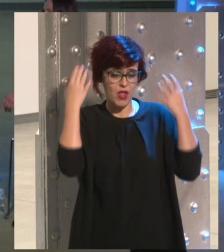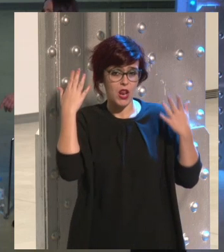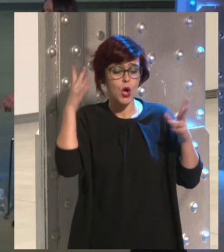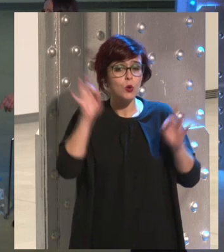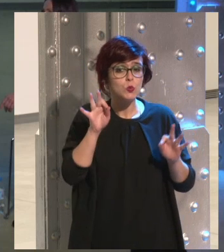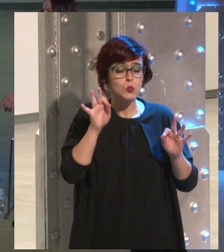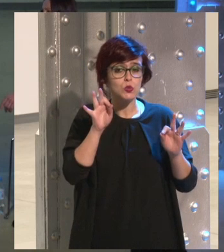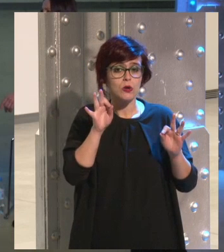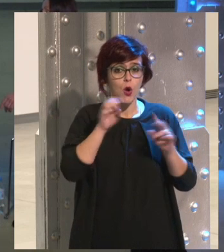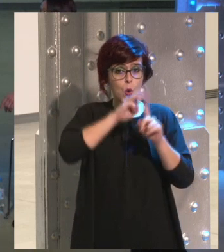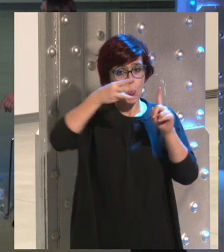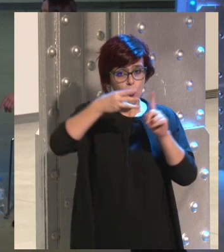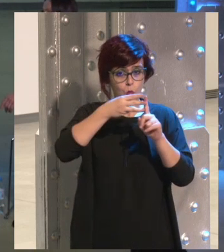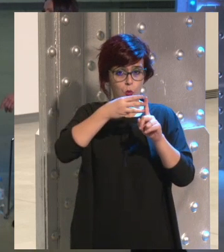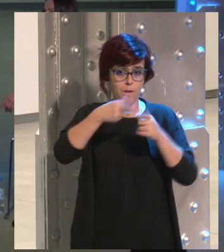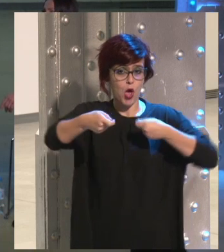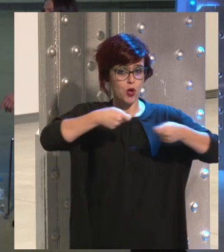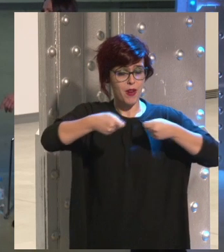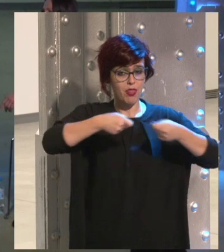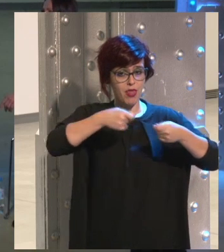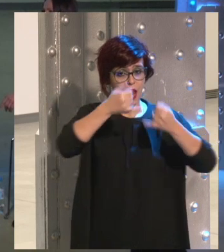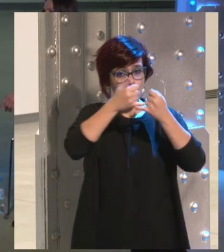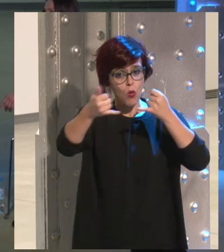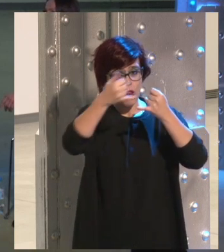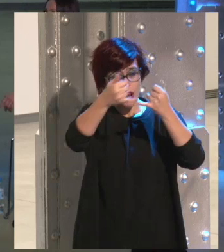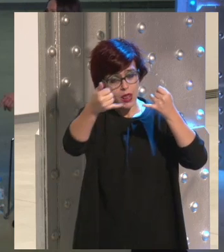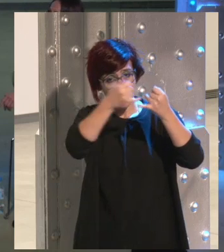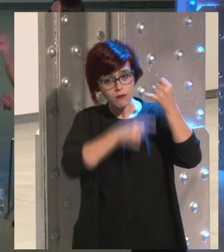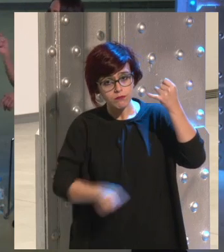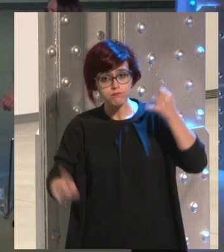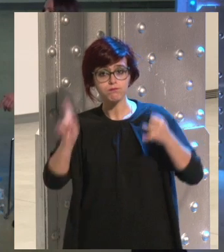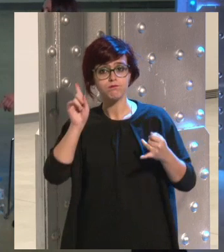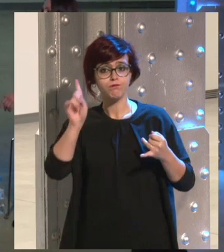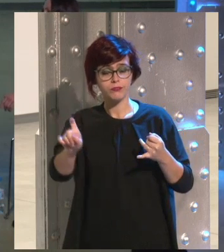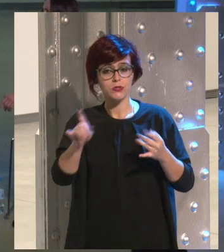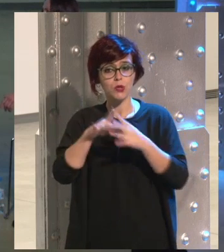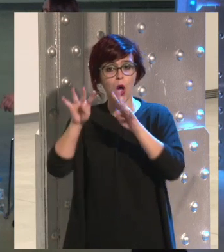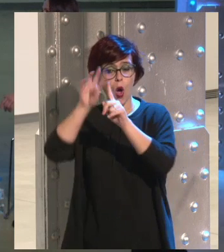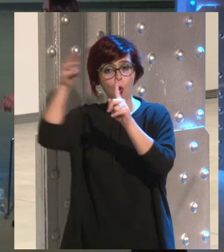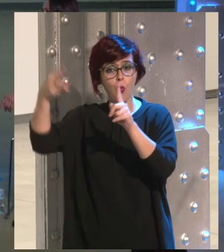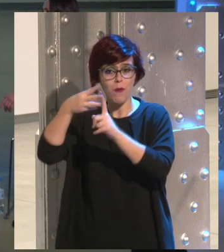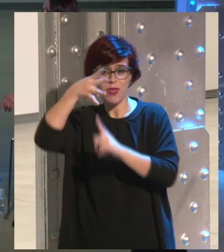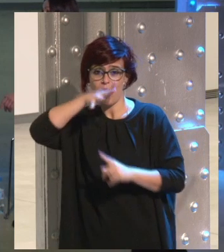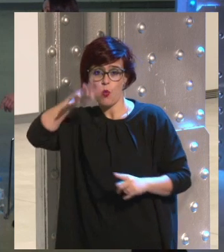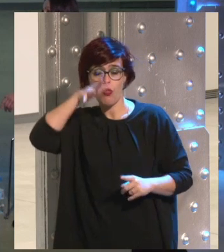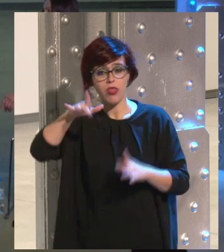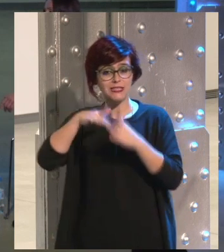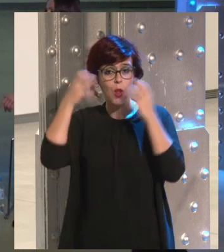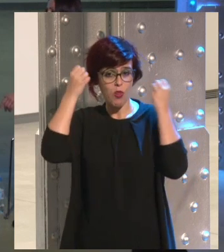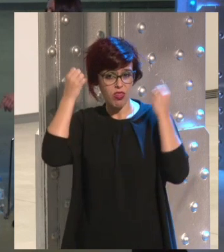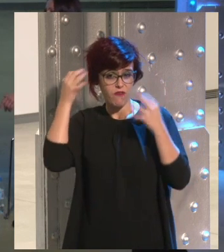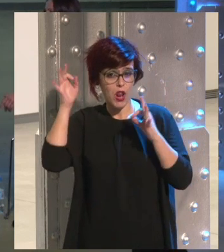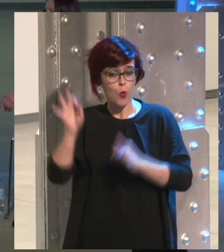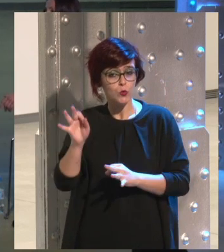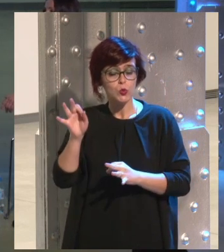Dentro de nuestra página comercial tenemos un link que da directamente a una página de denuncias de la Guardia Civil.